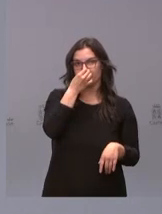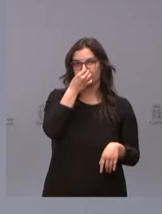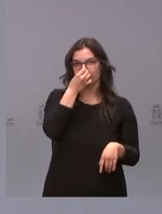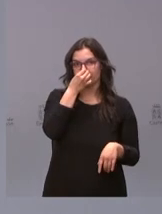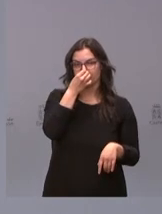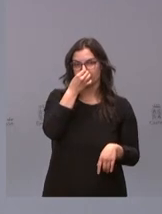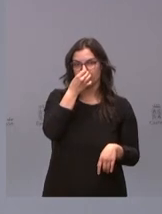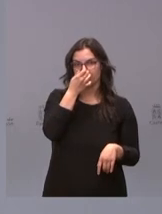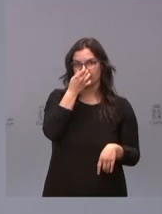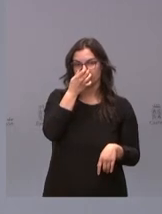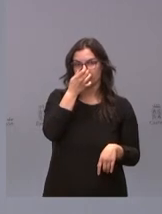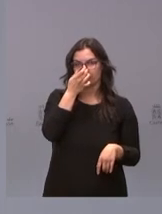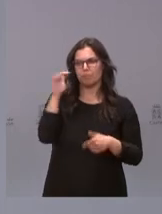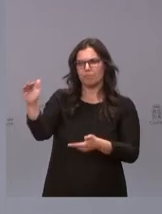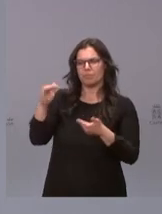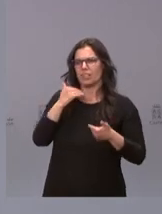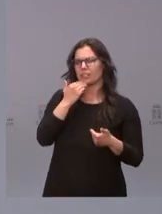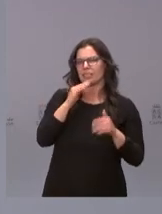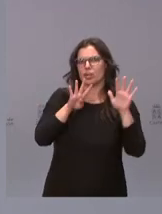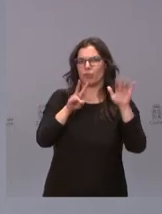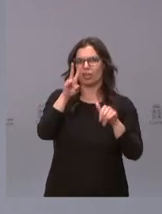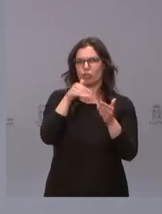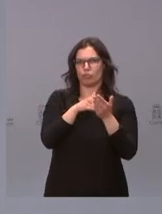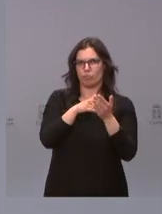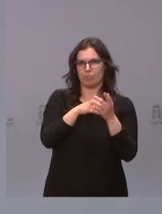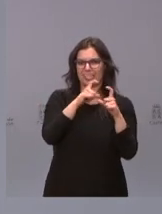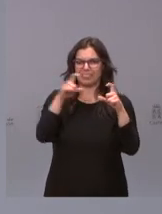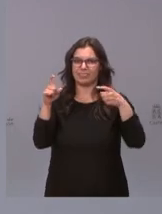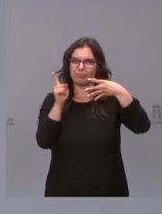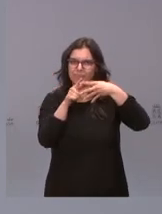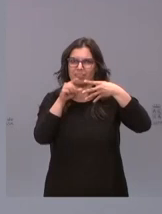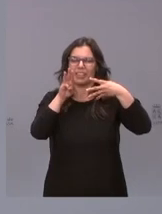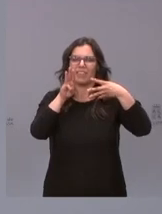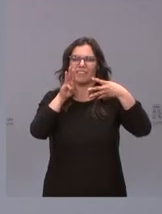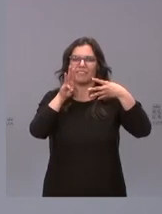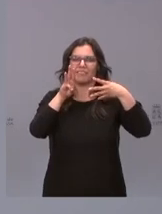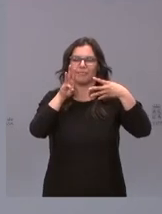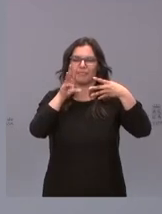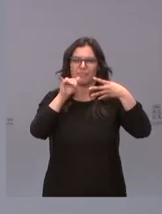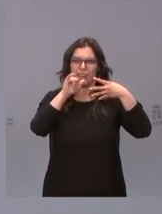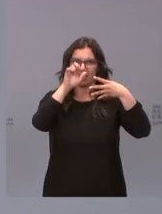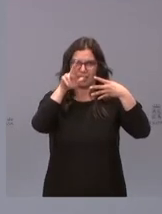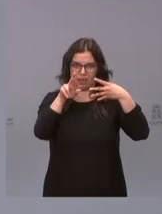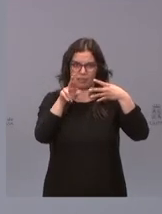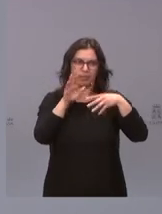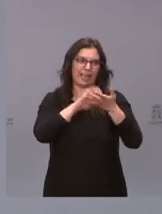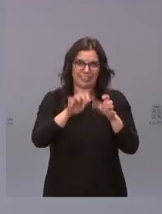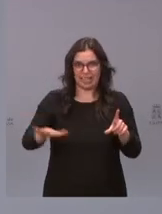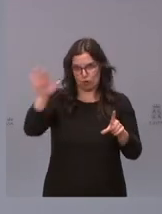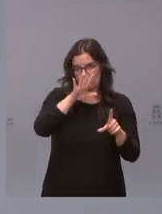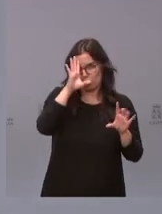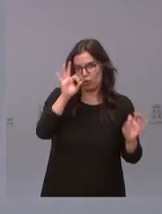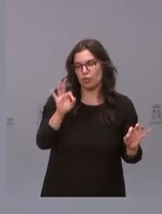recibido cerca de 92.000 vacunas de Pfizer con lo cual para toda Castilla y León lógicamente